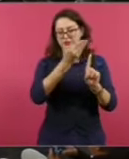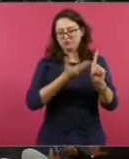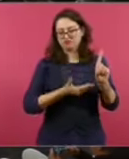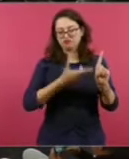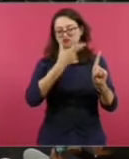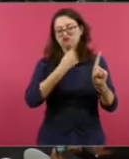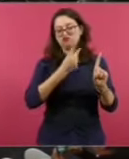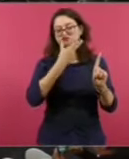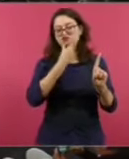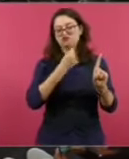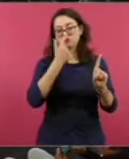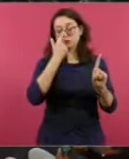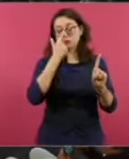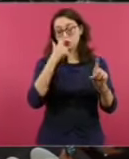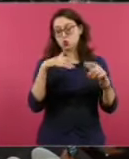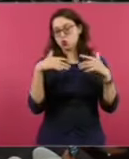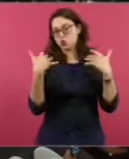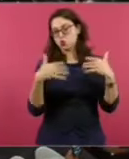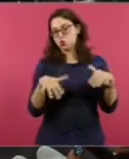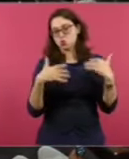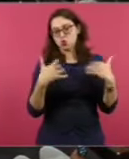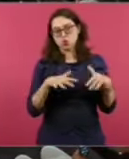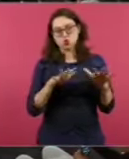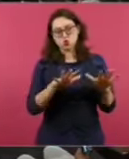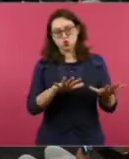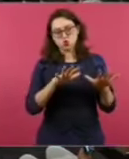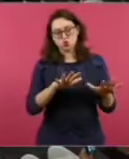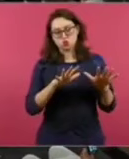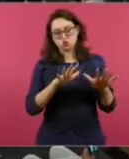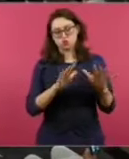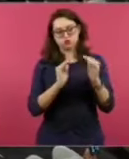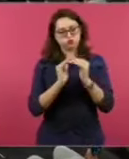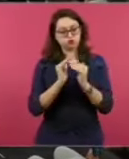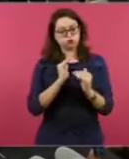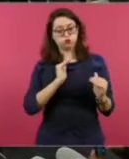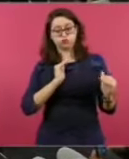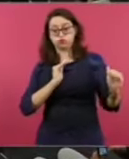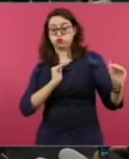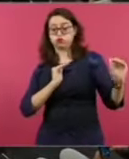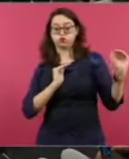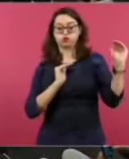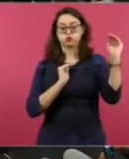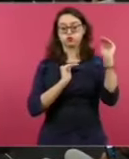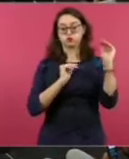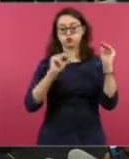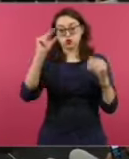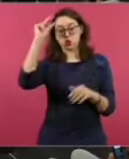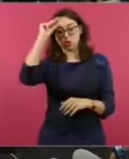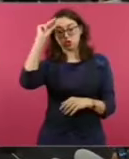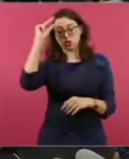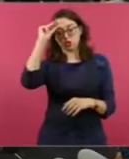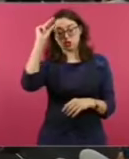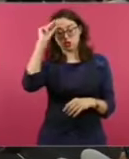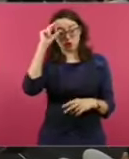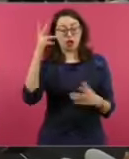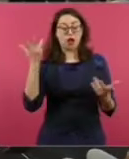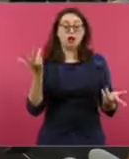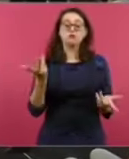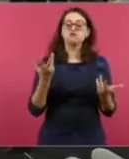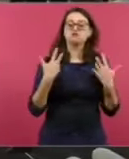dentro de esta élite intelectual